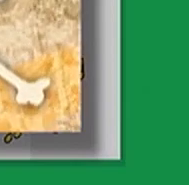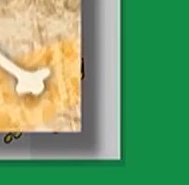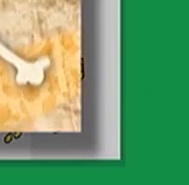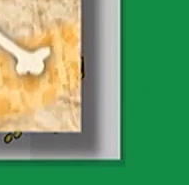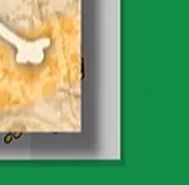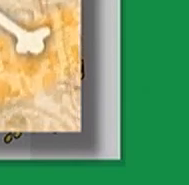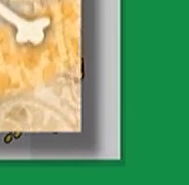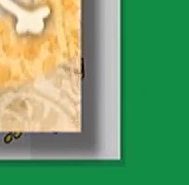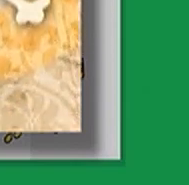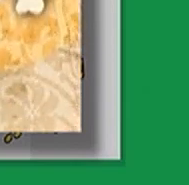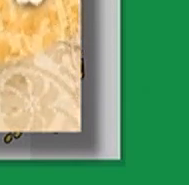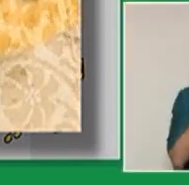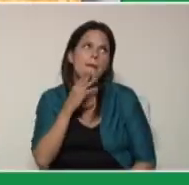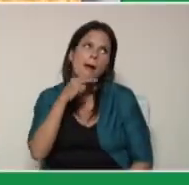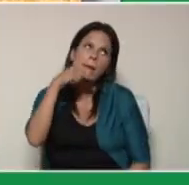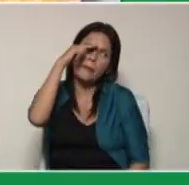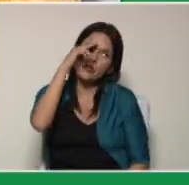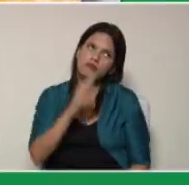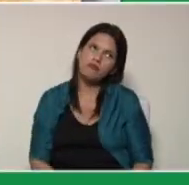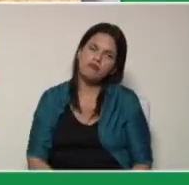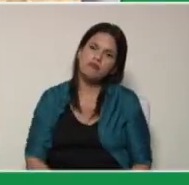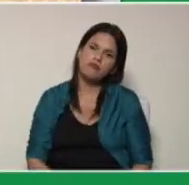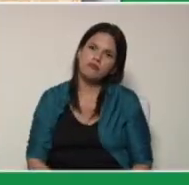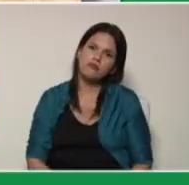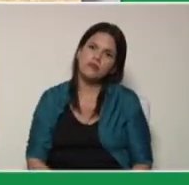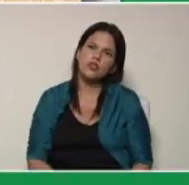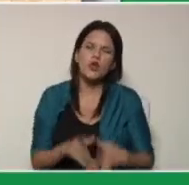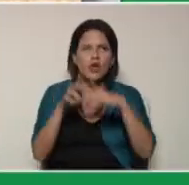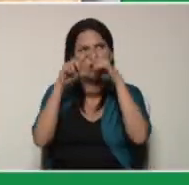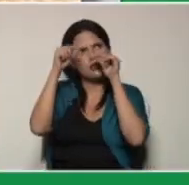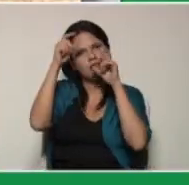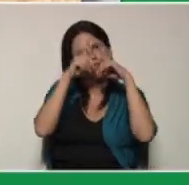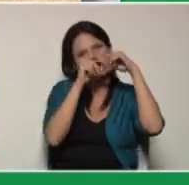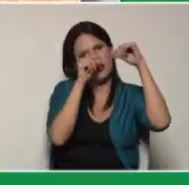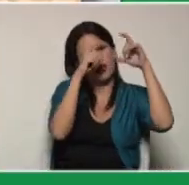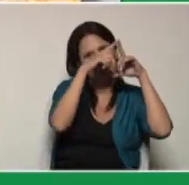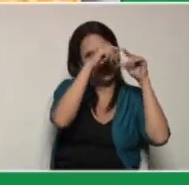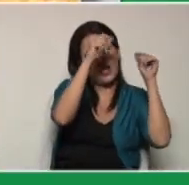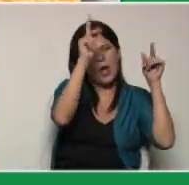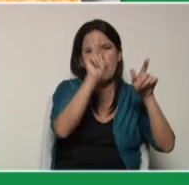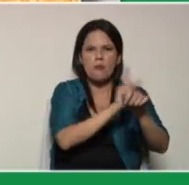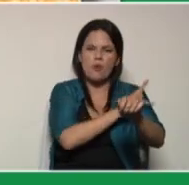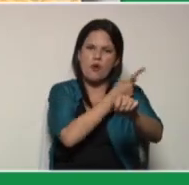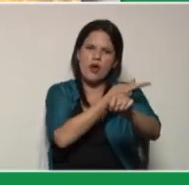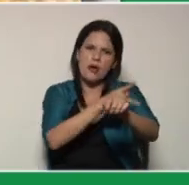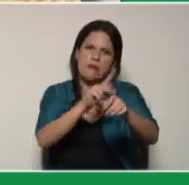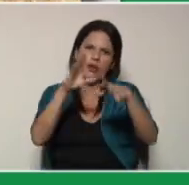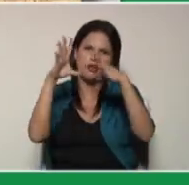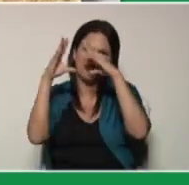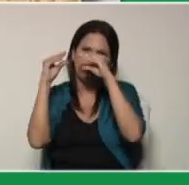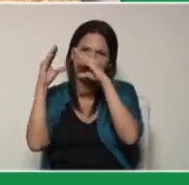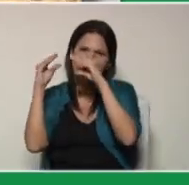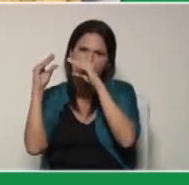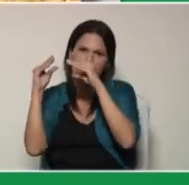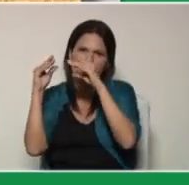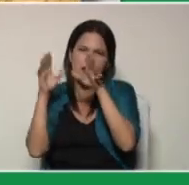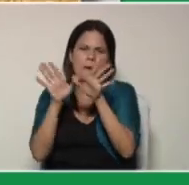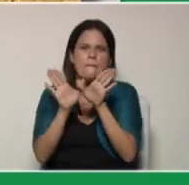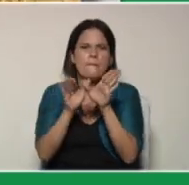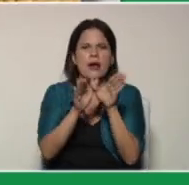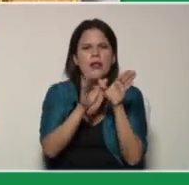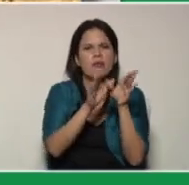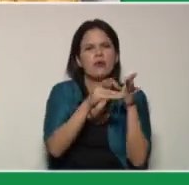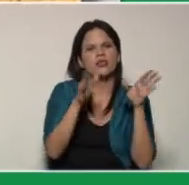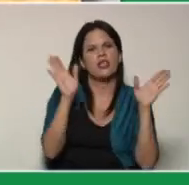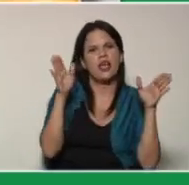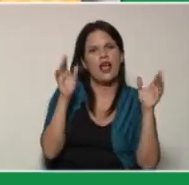Mamá y papá, corral de estrellas, poemas de nubes, mariposas de alas,